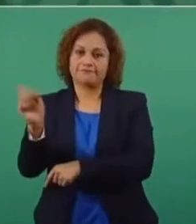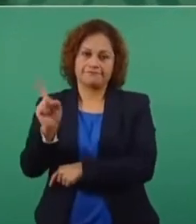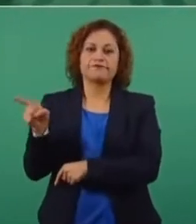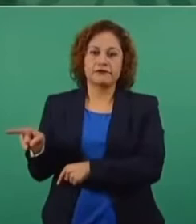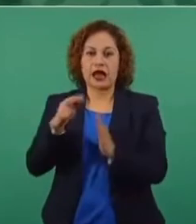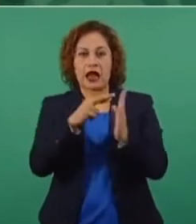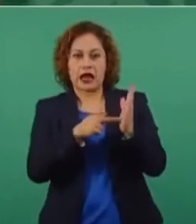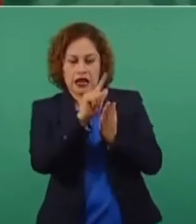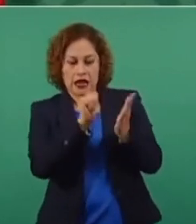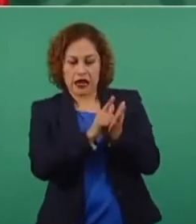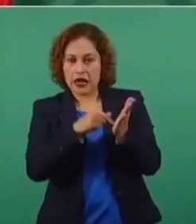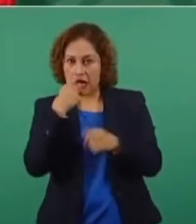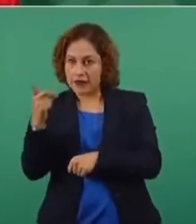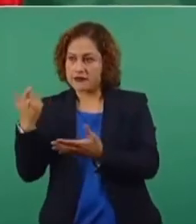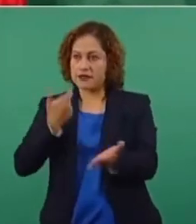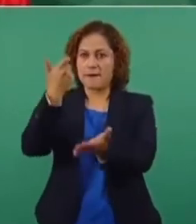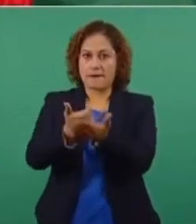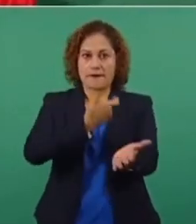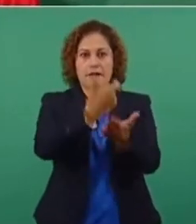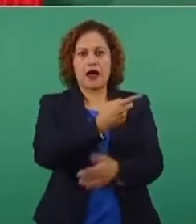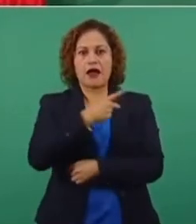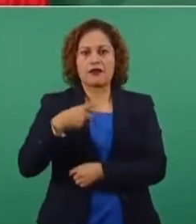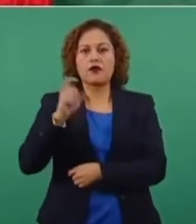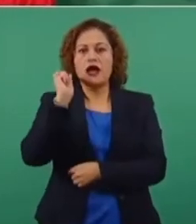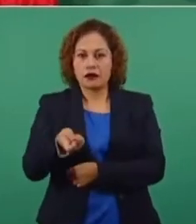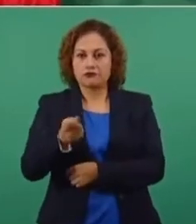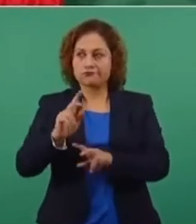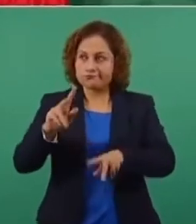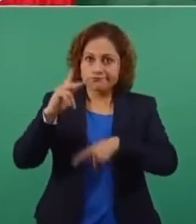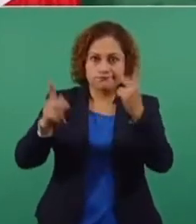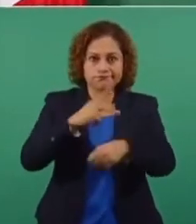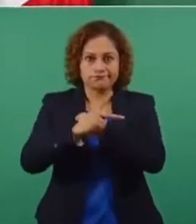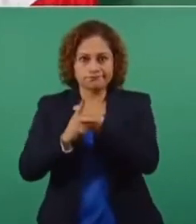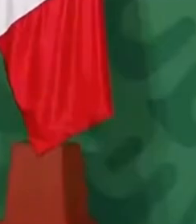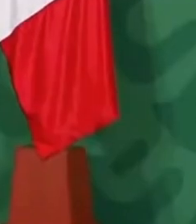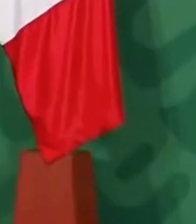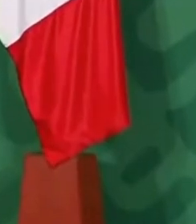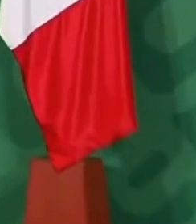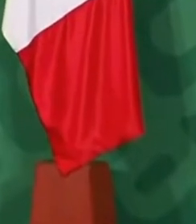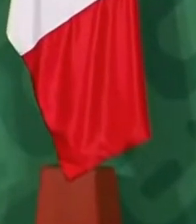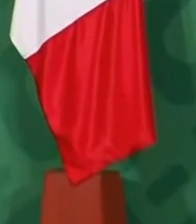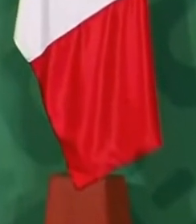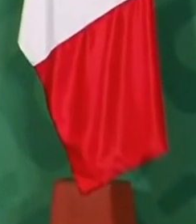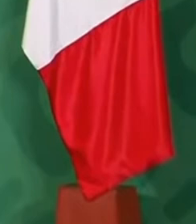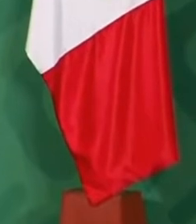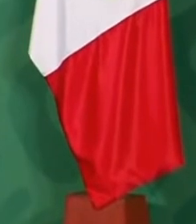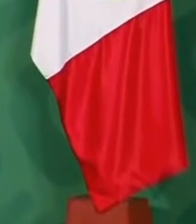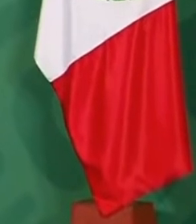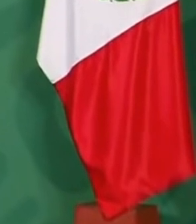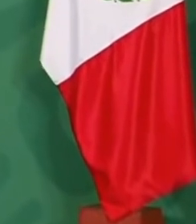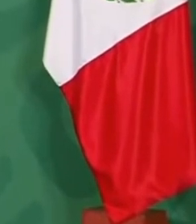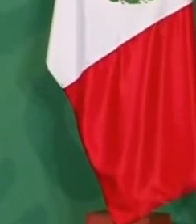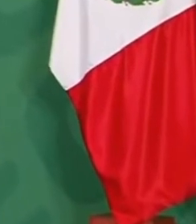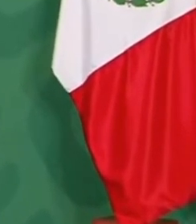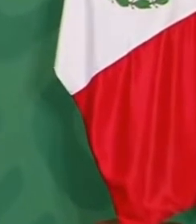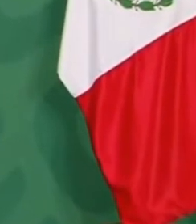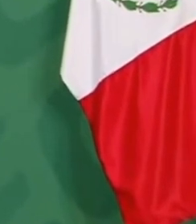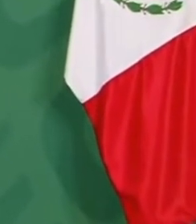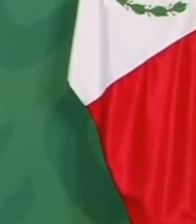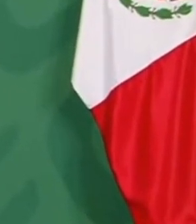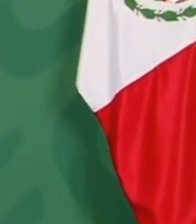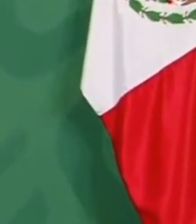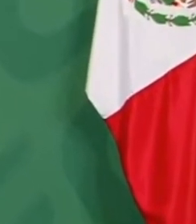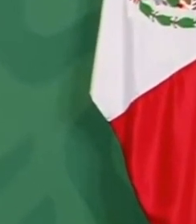significa ahorrar en el pago del servicio de la deuda. Pudieron haber hecho algo, pero son otras circunstancias.